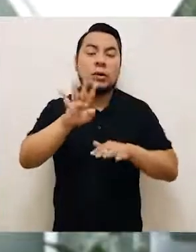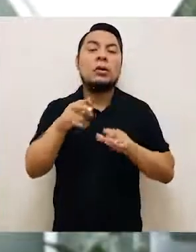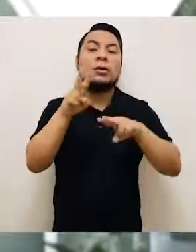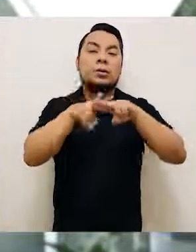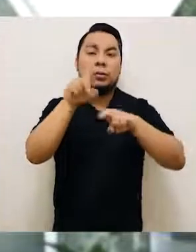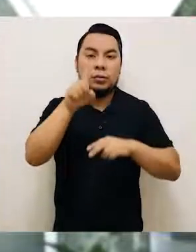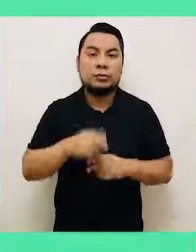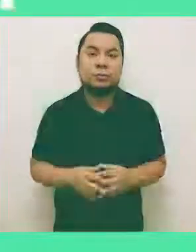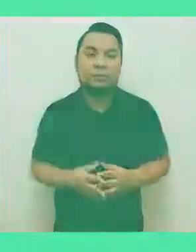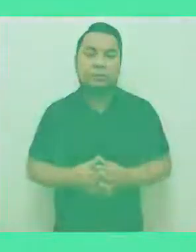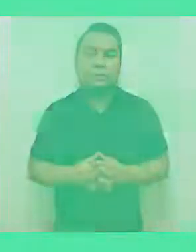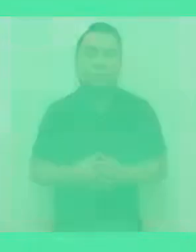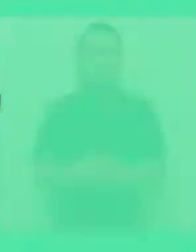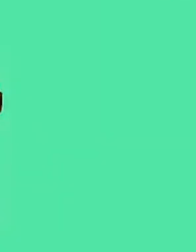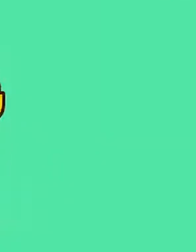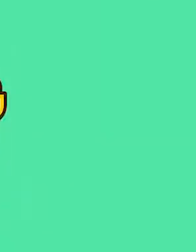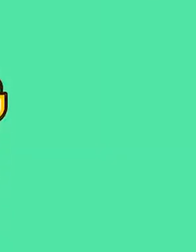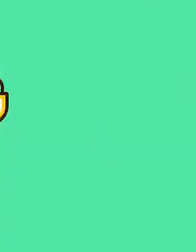opción 1.